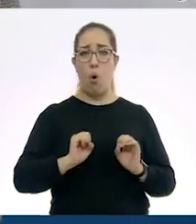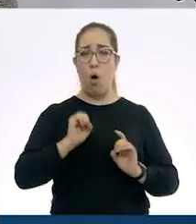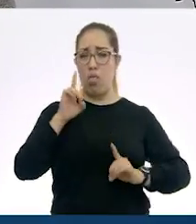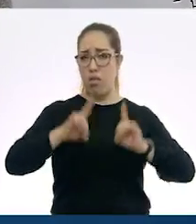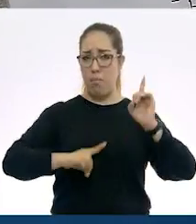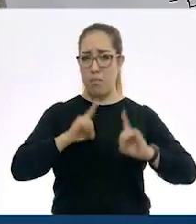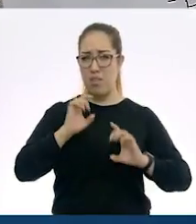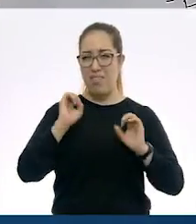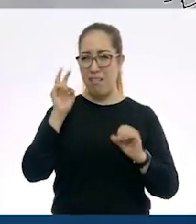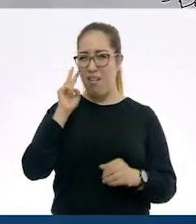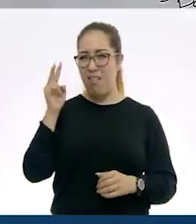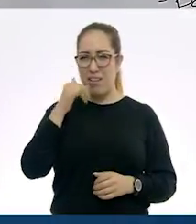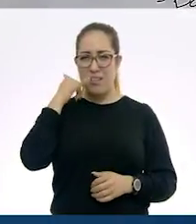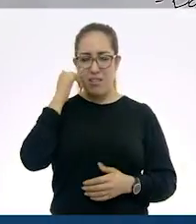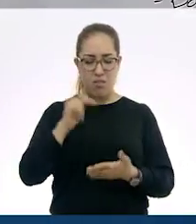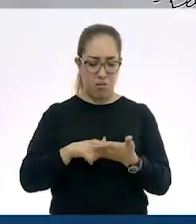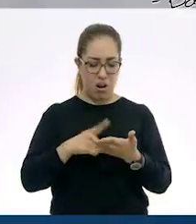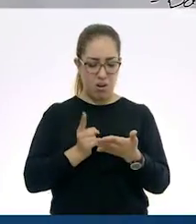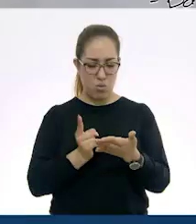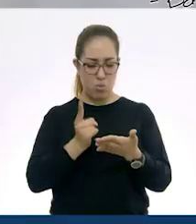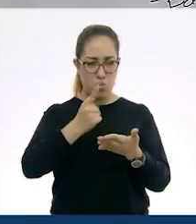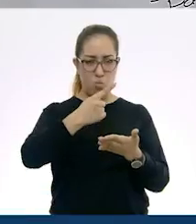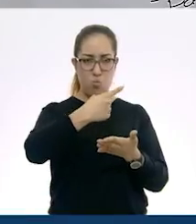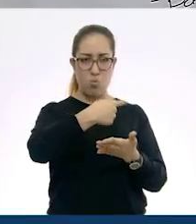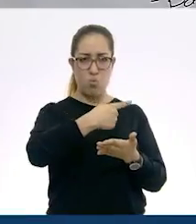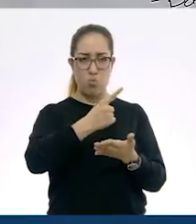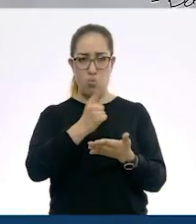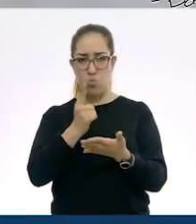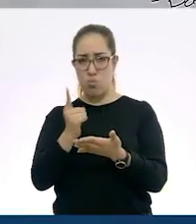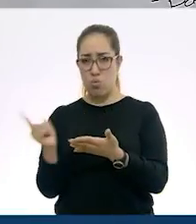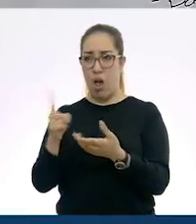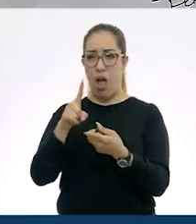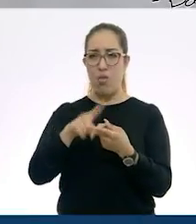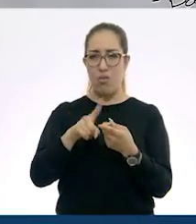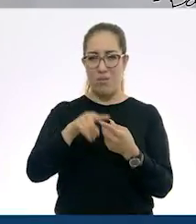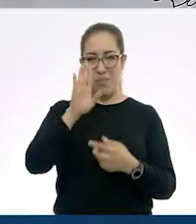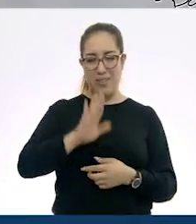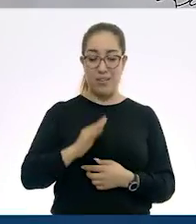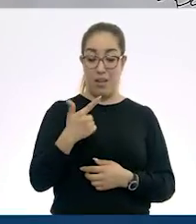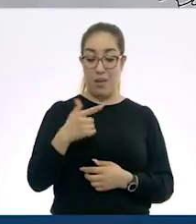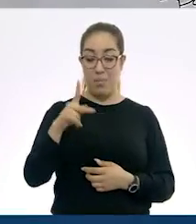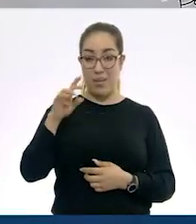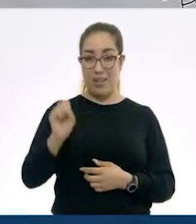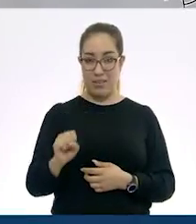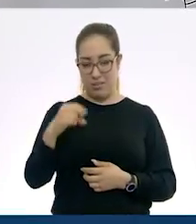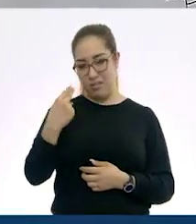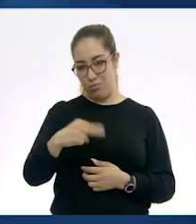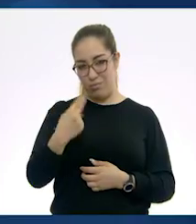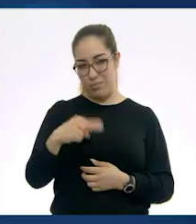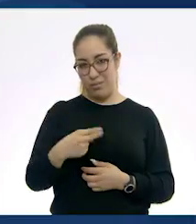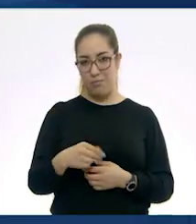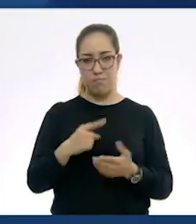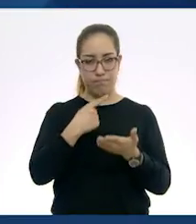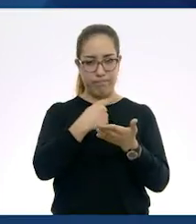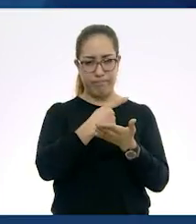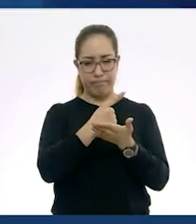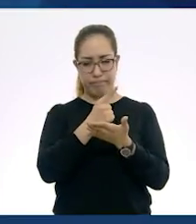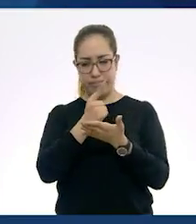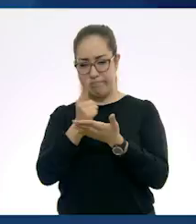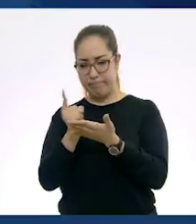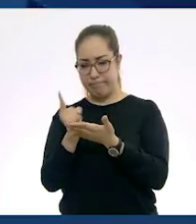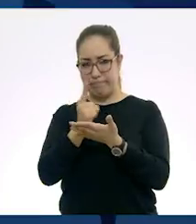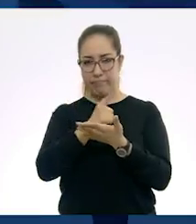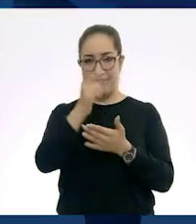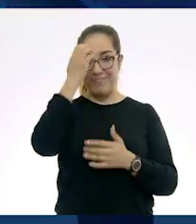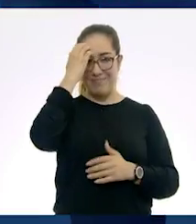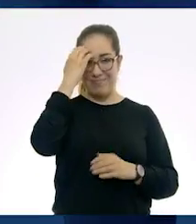les apunta con una flechita hacia dónde están dirigidos, por ejemplo, con un GPS o un sistema de navegación. La brújula